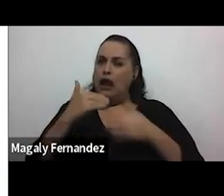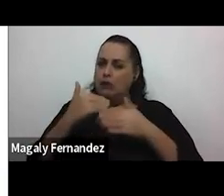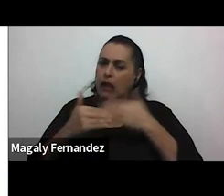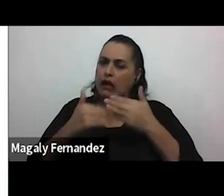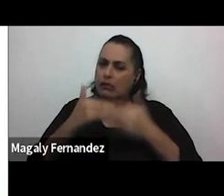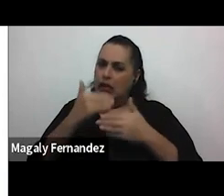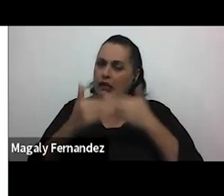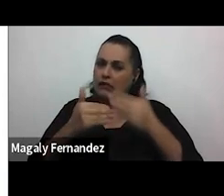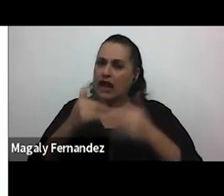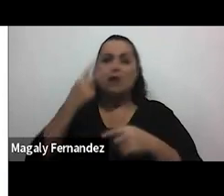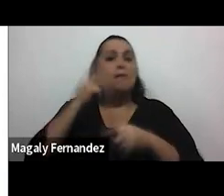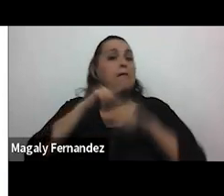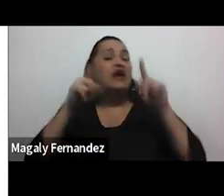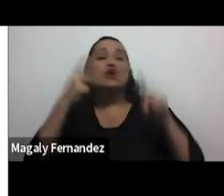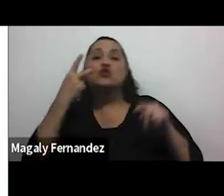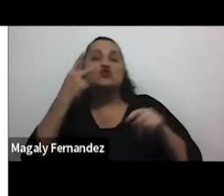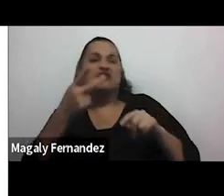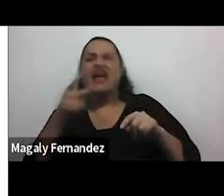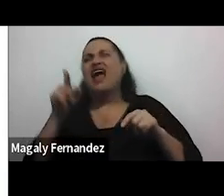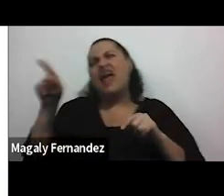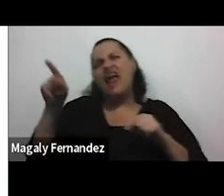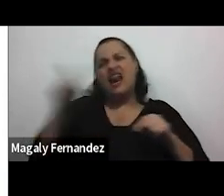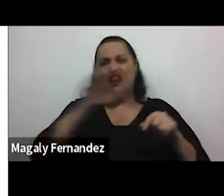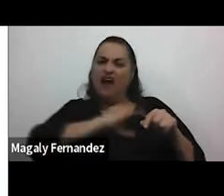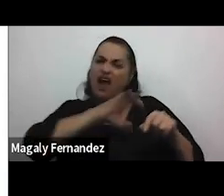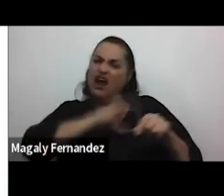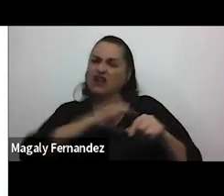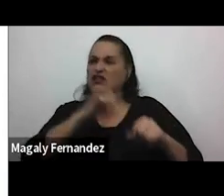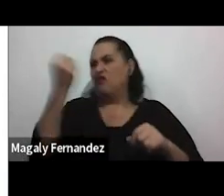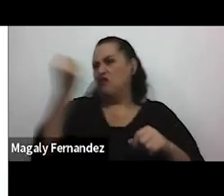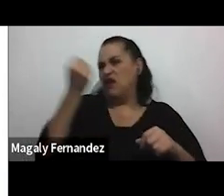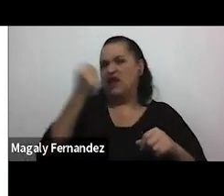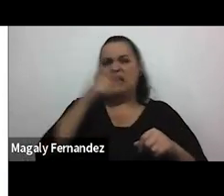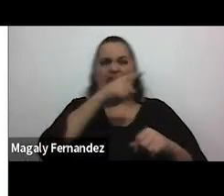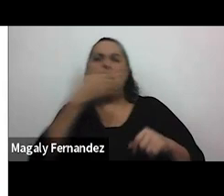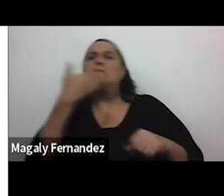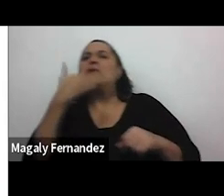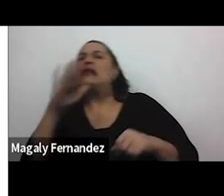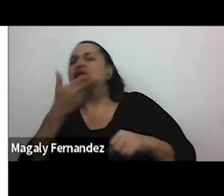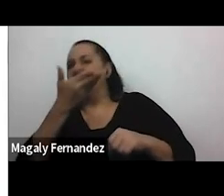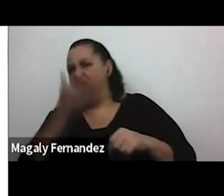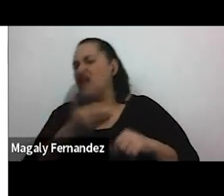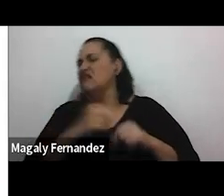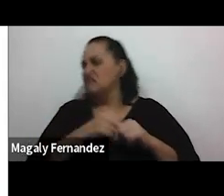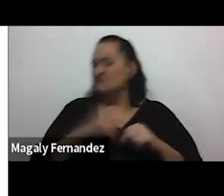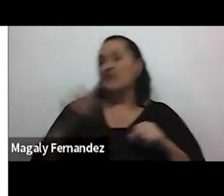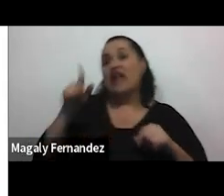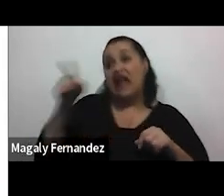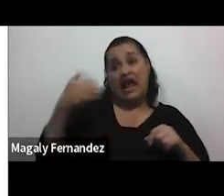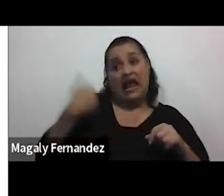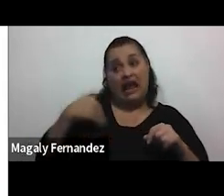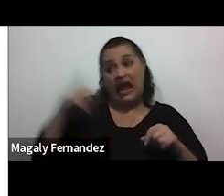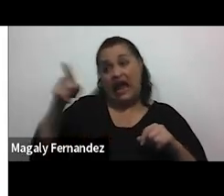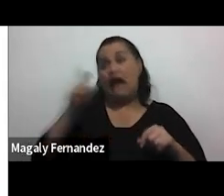situación con es que él tiene un carácter muy fuerte es que ella es un poco malcriadilla es que a él a verle